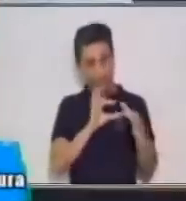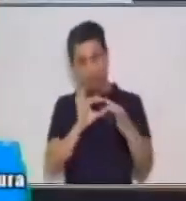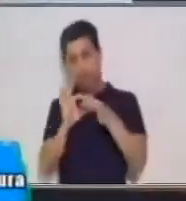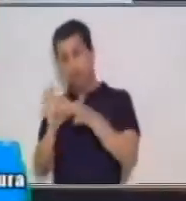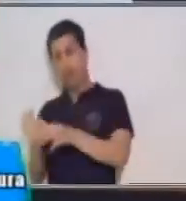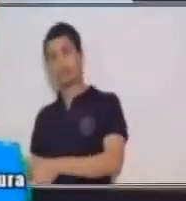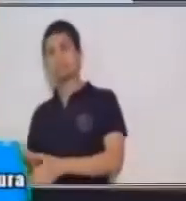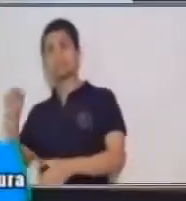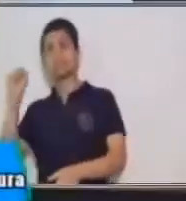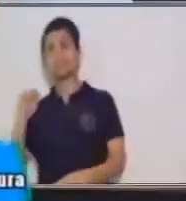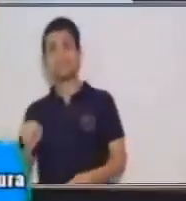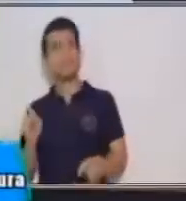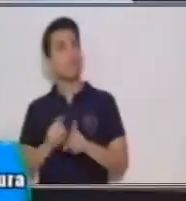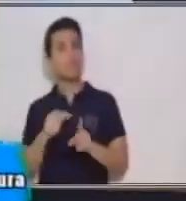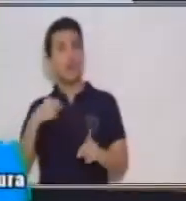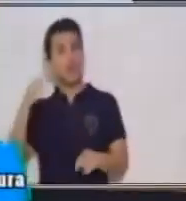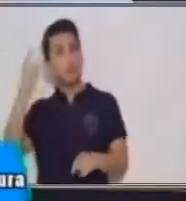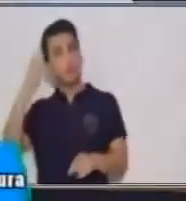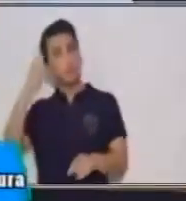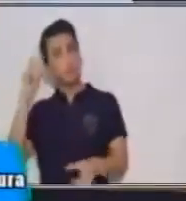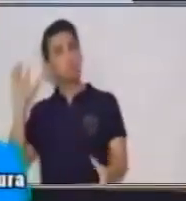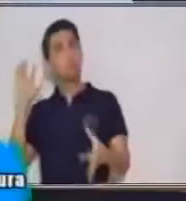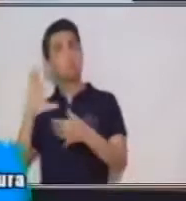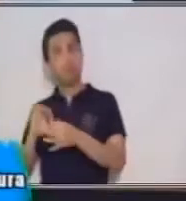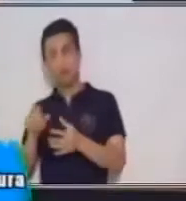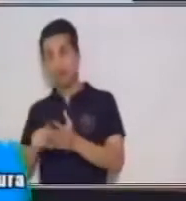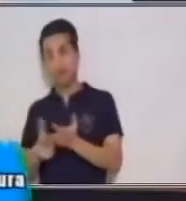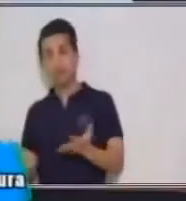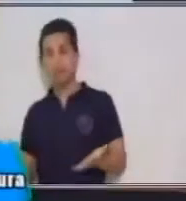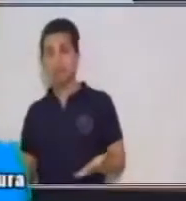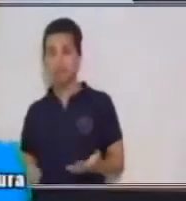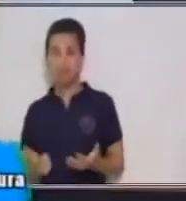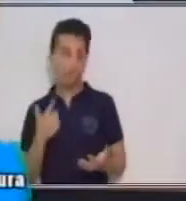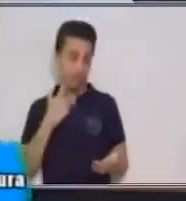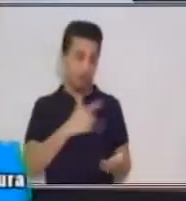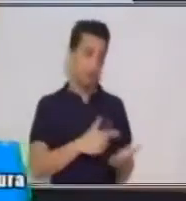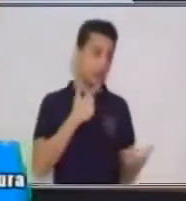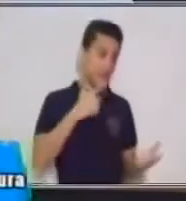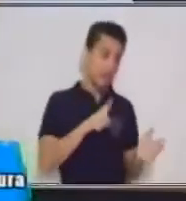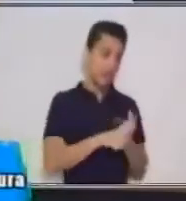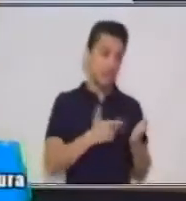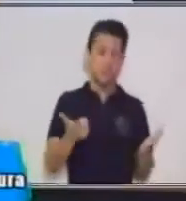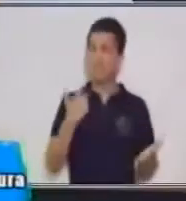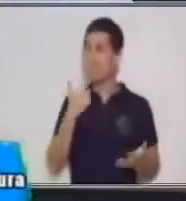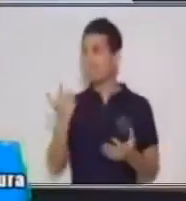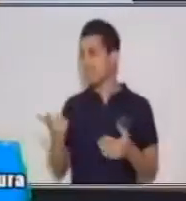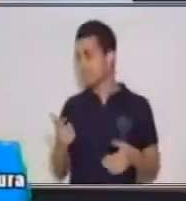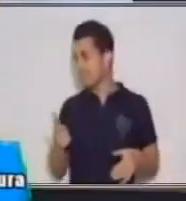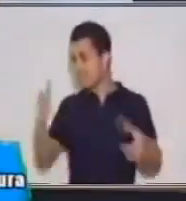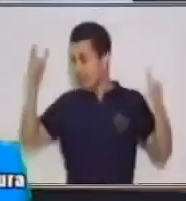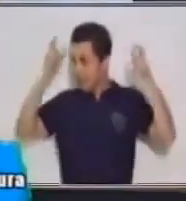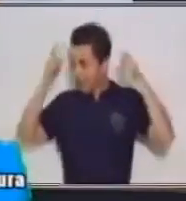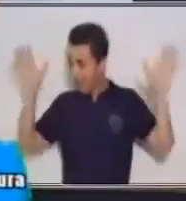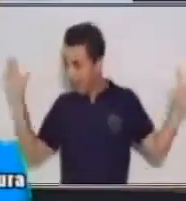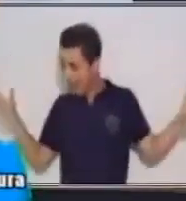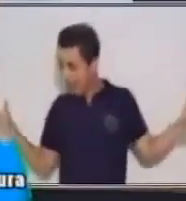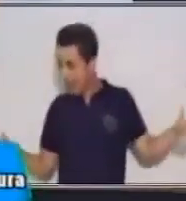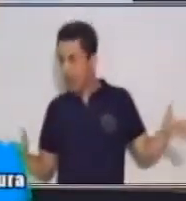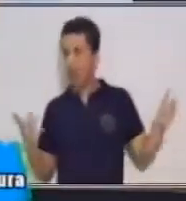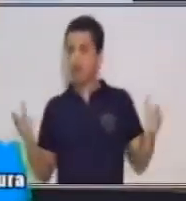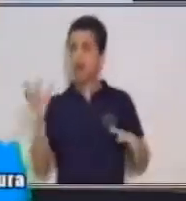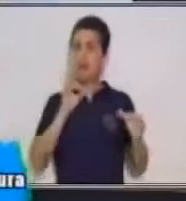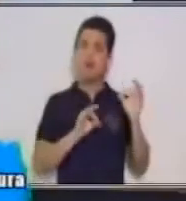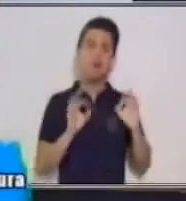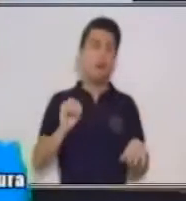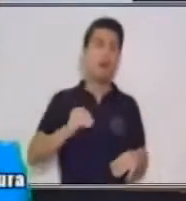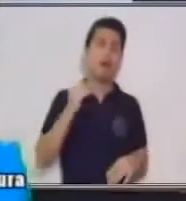hipótesis. Si hablaba sobre recetas o hablaba sobre un ángel o hablaba precisamente